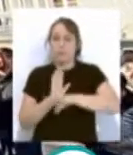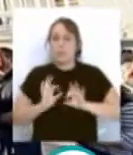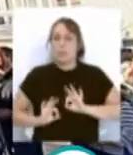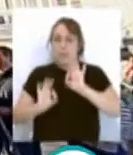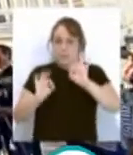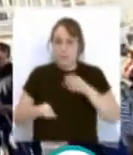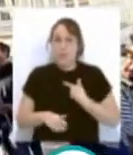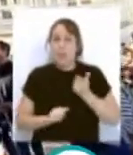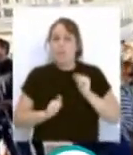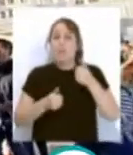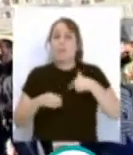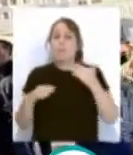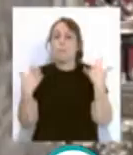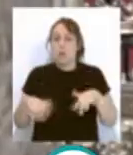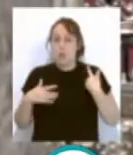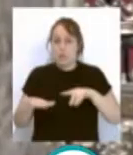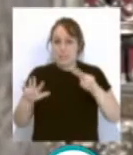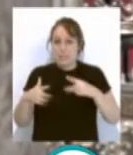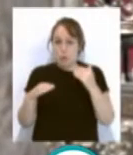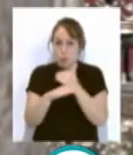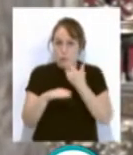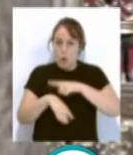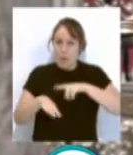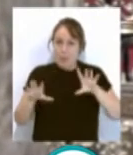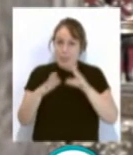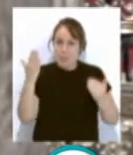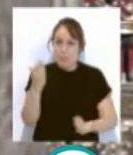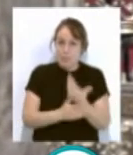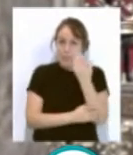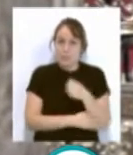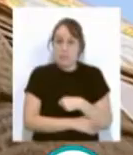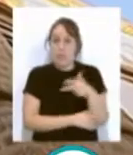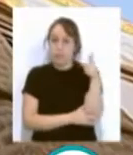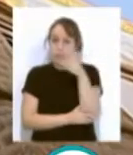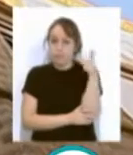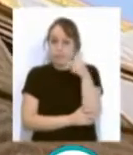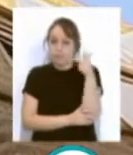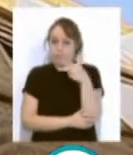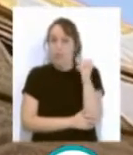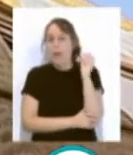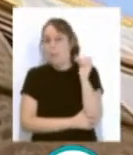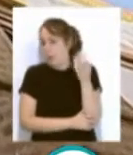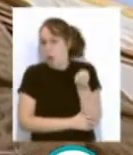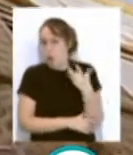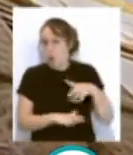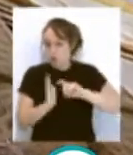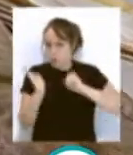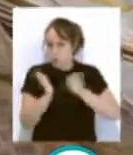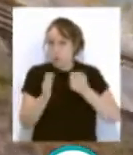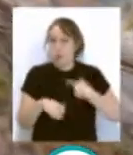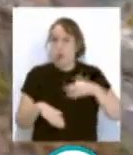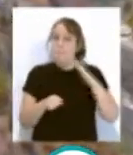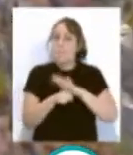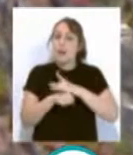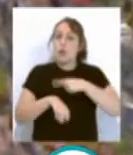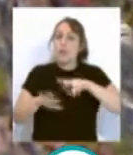el miércoles 7 de octubre a las 10 de la mañana con la emisión íntegra del pregón de la patrona. Por la tarde a partir de las 7 se